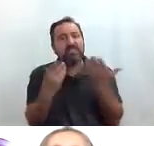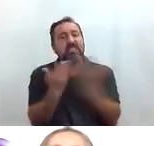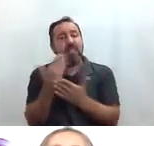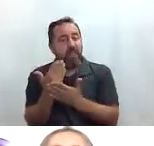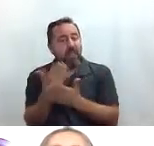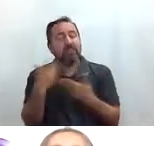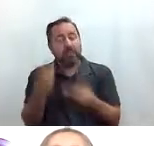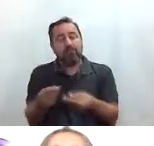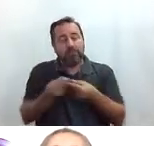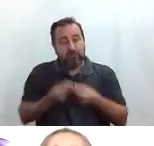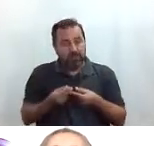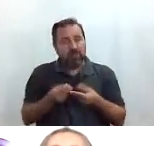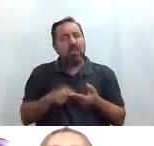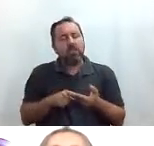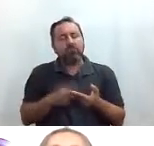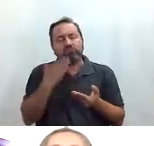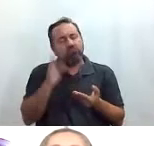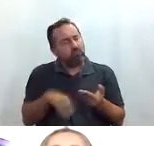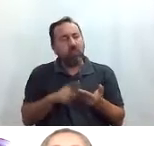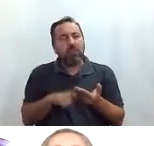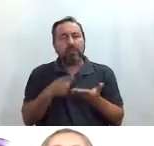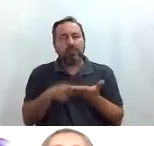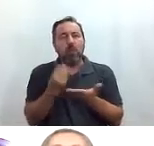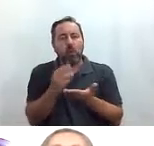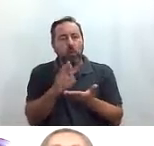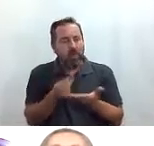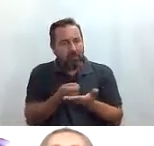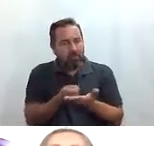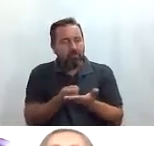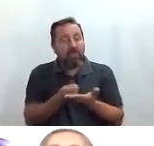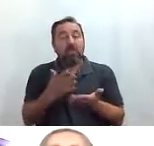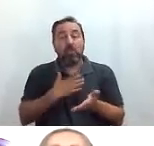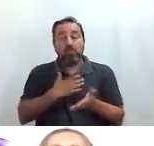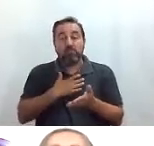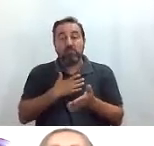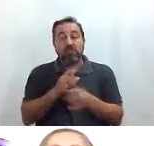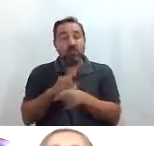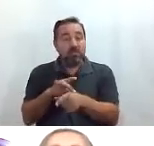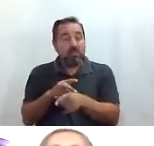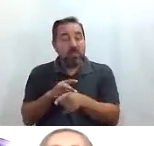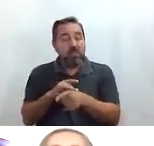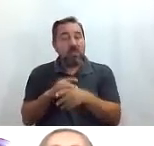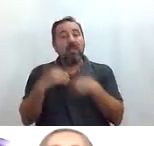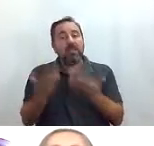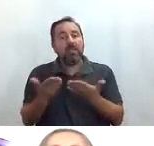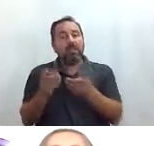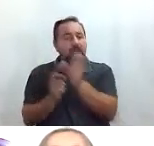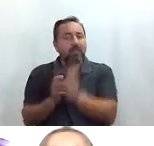me la dieron y es también muy chula con su QR y en el caso de mi guía tiene también el título